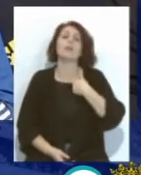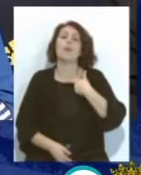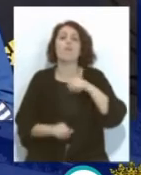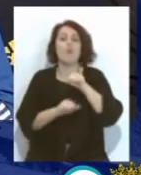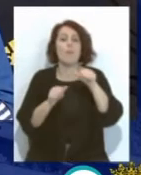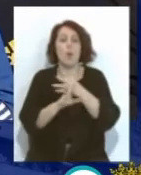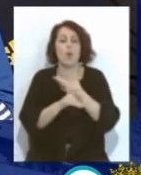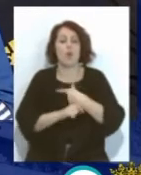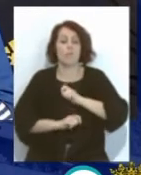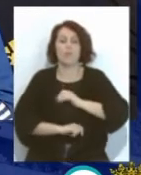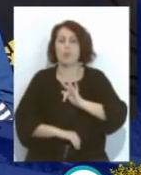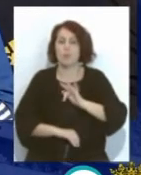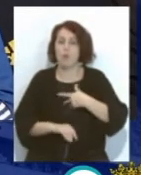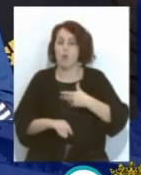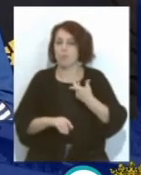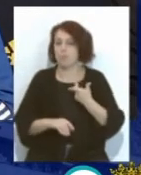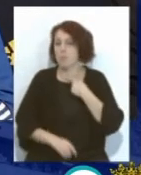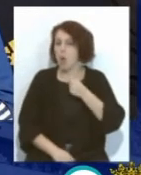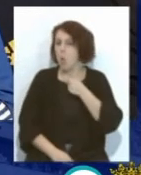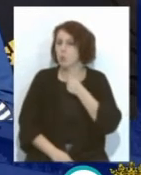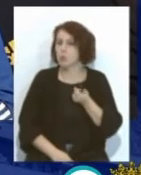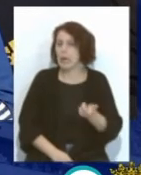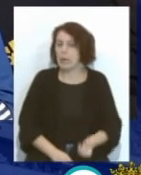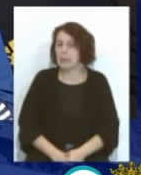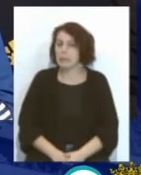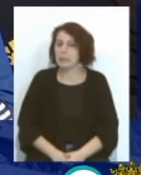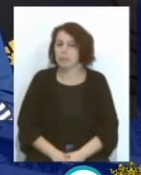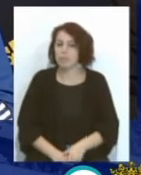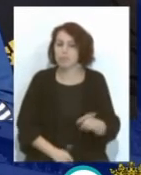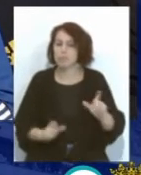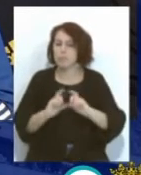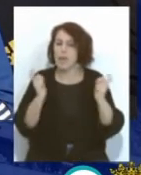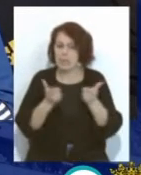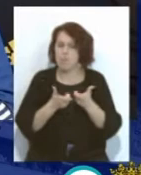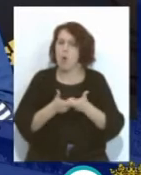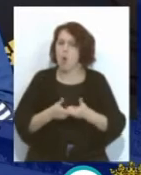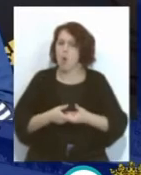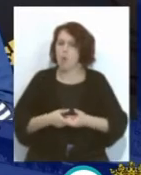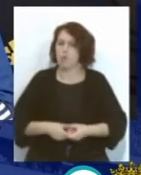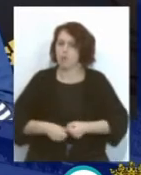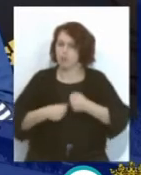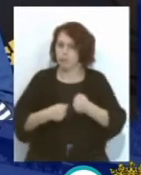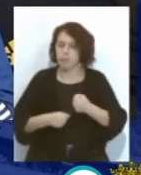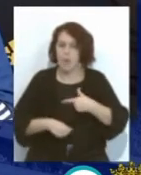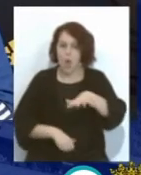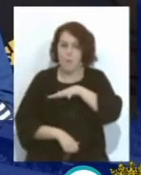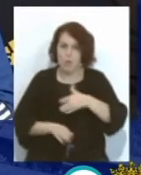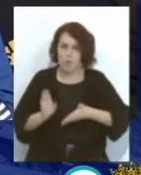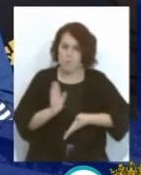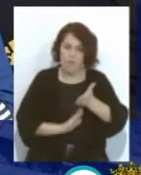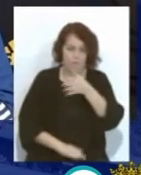Me gusta El estilo Que tienen De un Equipo Intenso Que va bien A los espacios